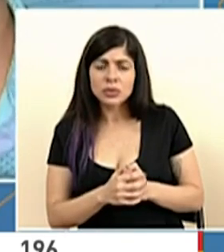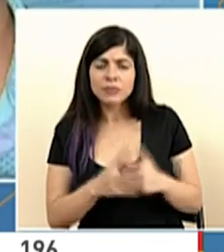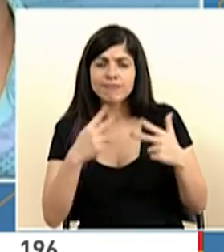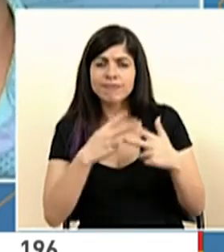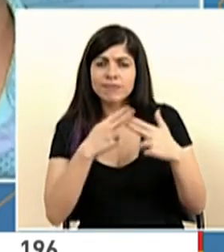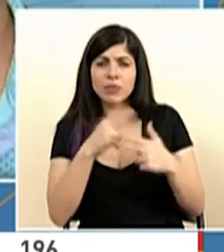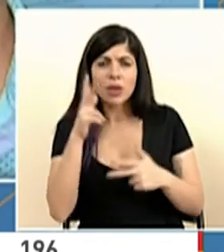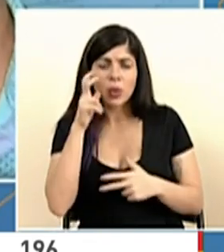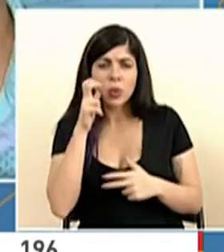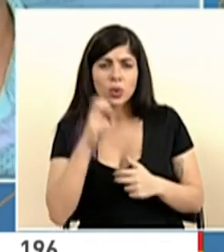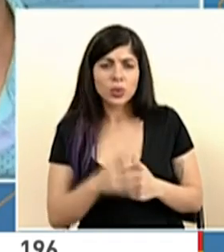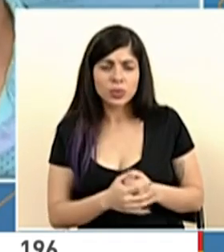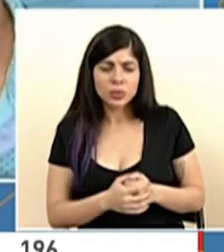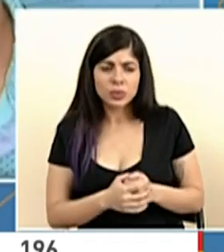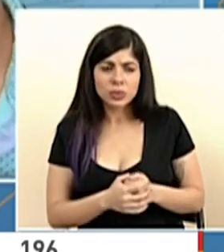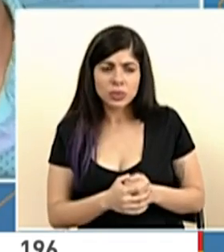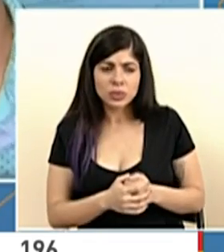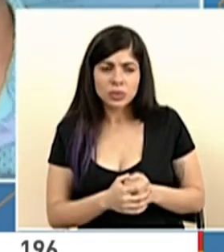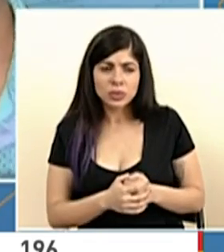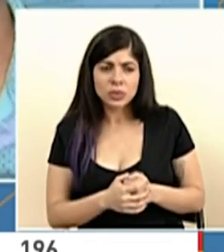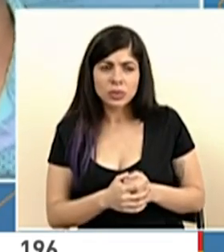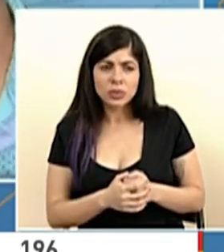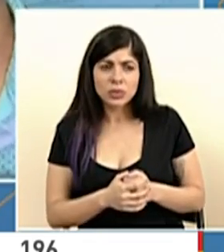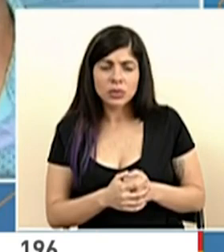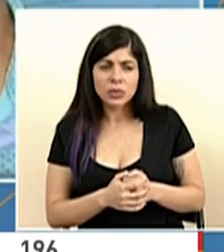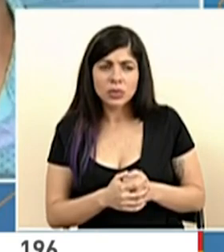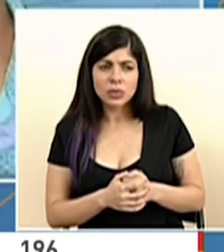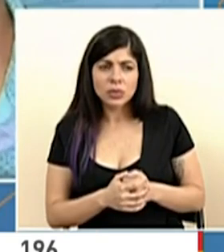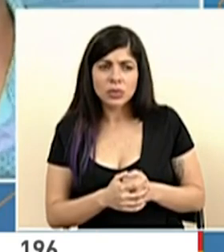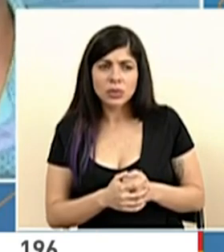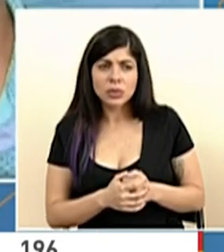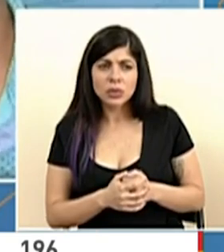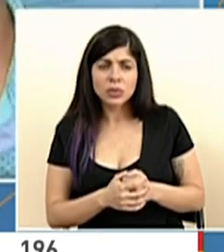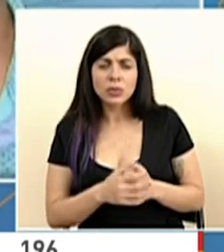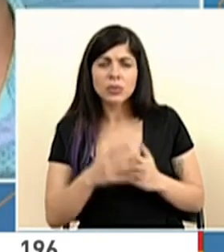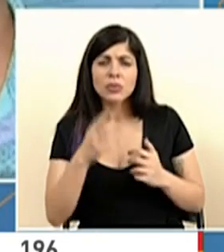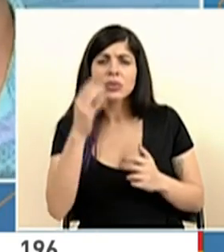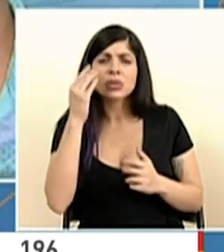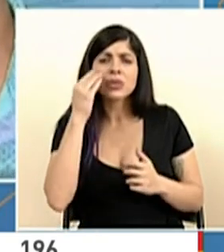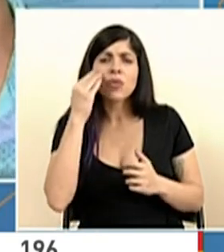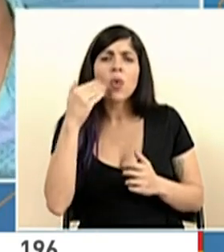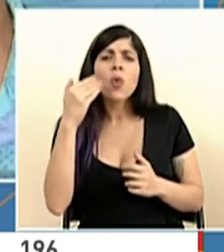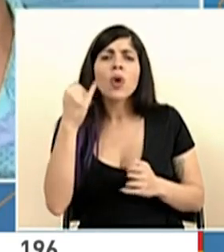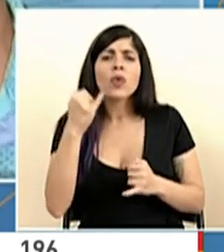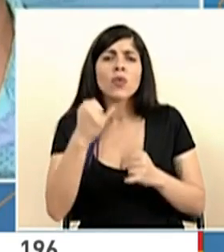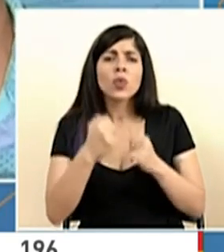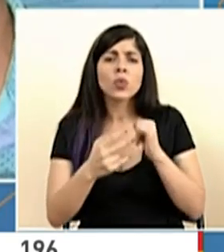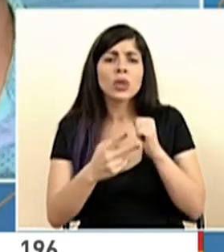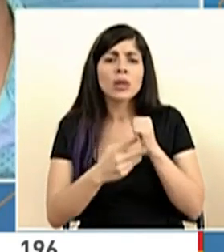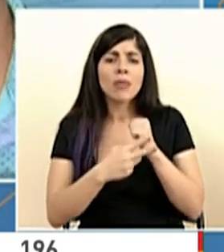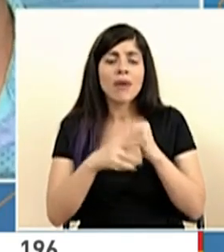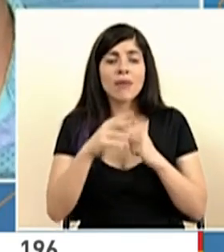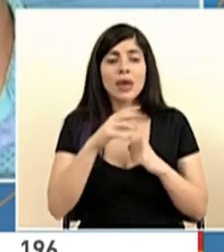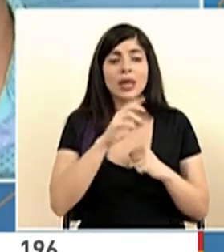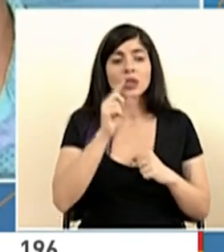cuánto se dan esos pagos, y si no, saber cuándo fue la única vez que le quieren dar un pago a la Cámara, de cuánto